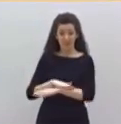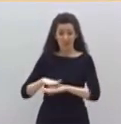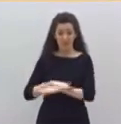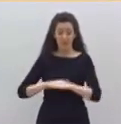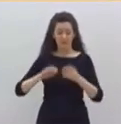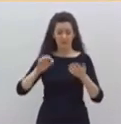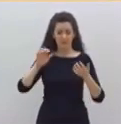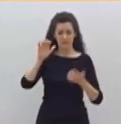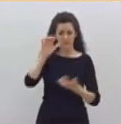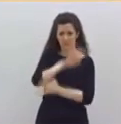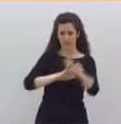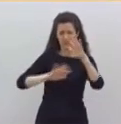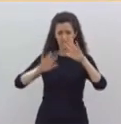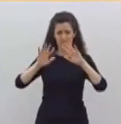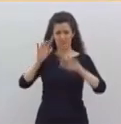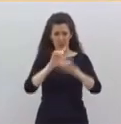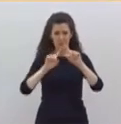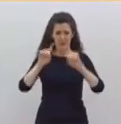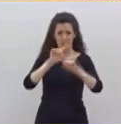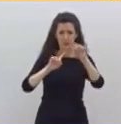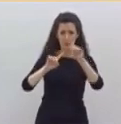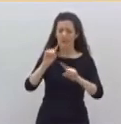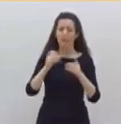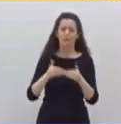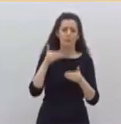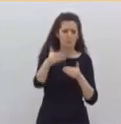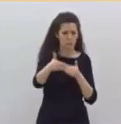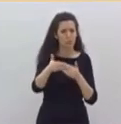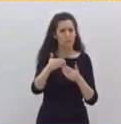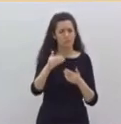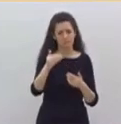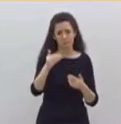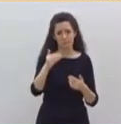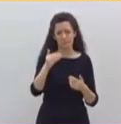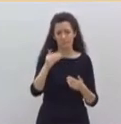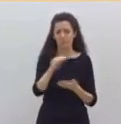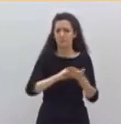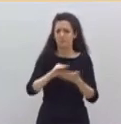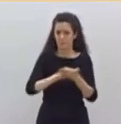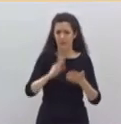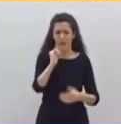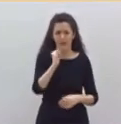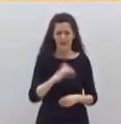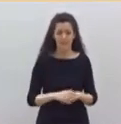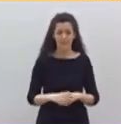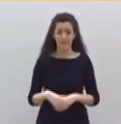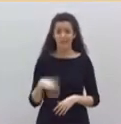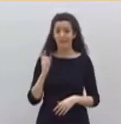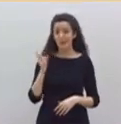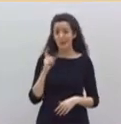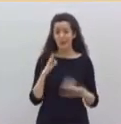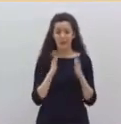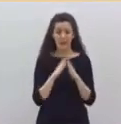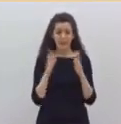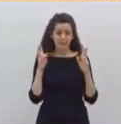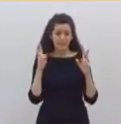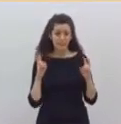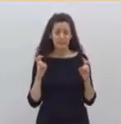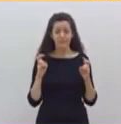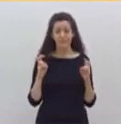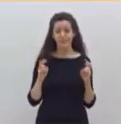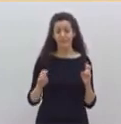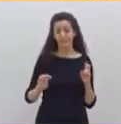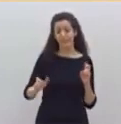De esta crisis no solo se sale resistiendo, confinado en casa, poniendo música y saliendo a aplaudir, como parece que usted está pensando,